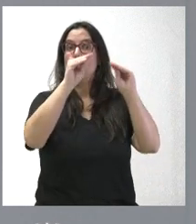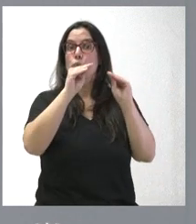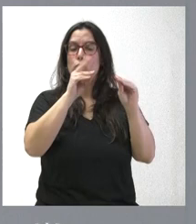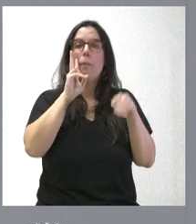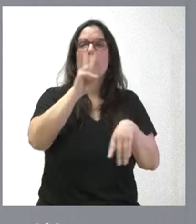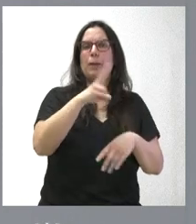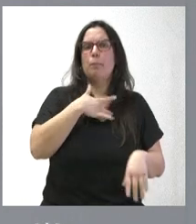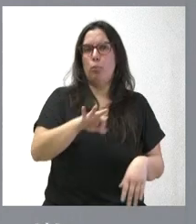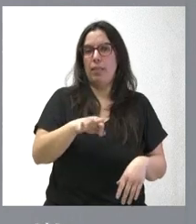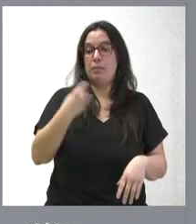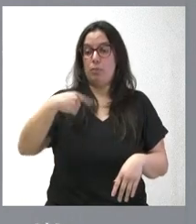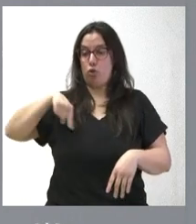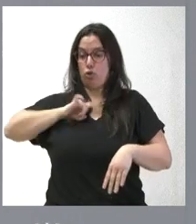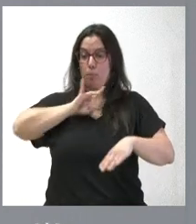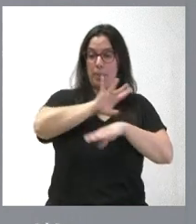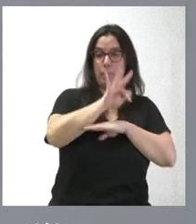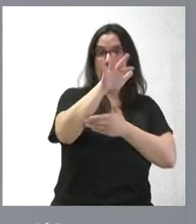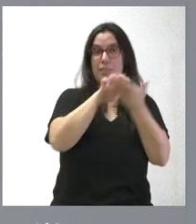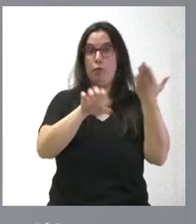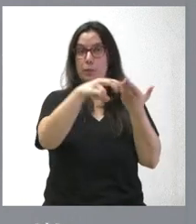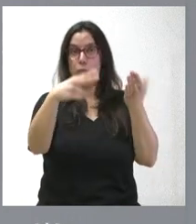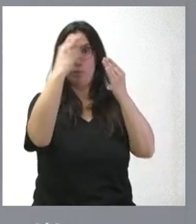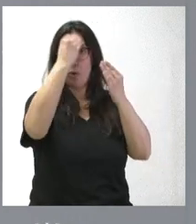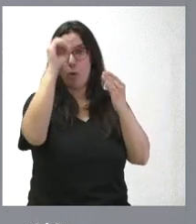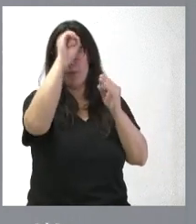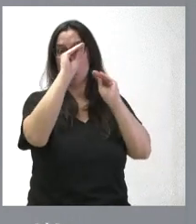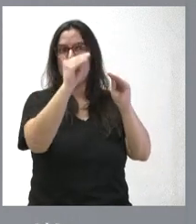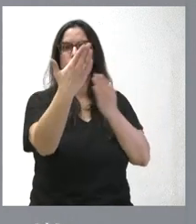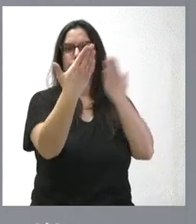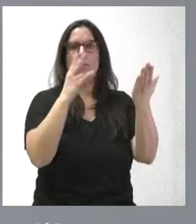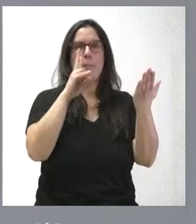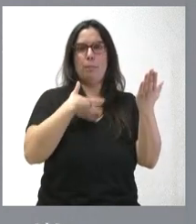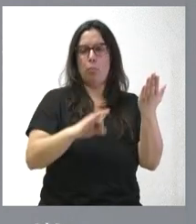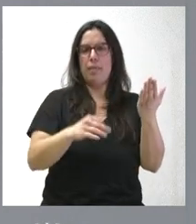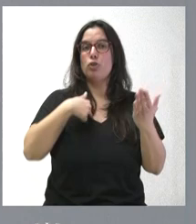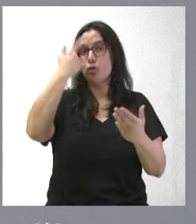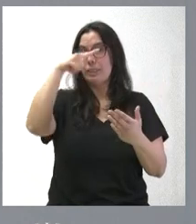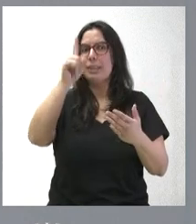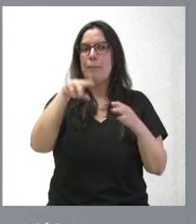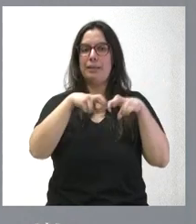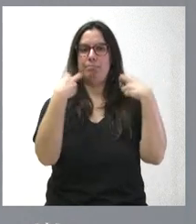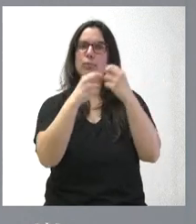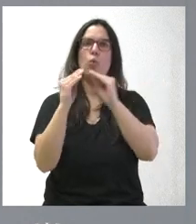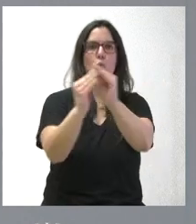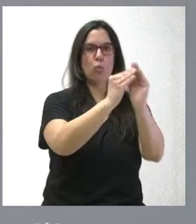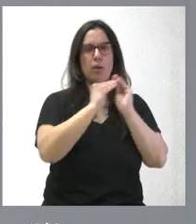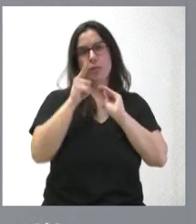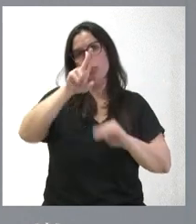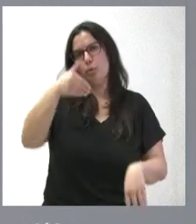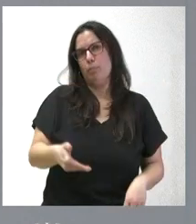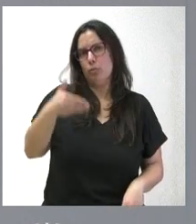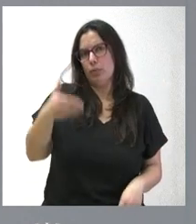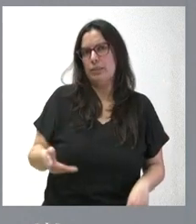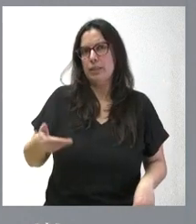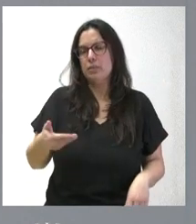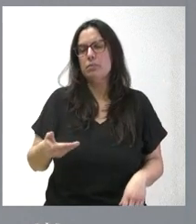se remite como los informes correspondientes y ha hecho el informe. Sé que es un informe por unanimidad, que es muy importante, de los miembros del Consejo